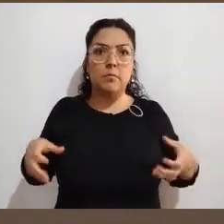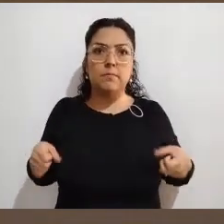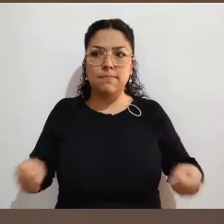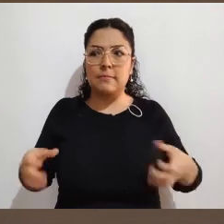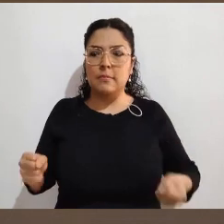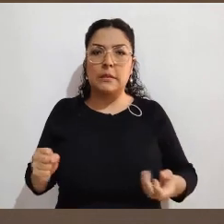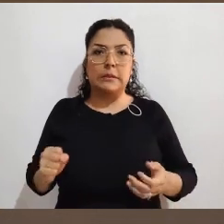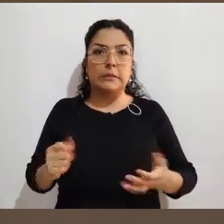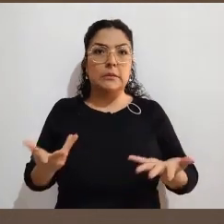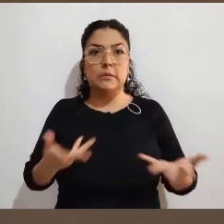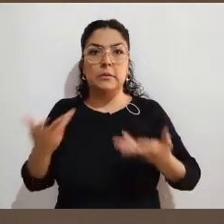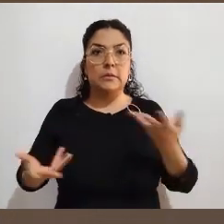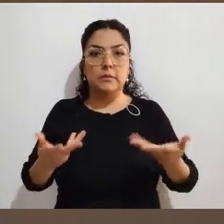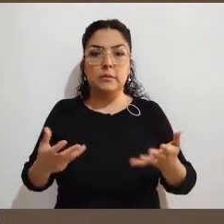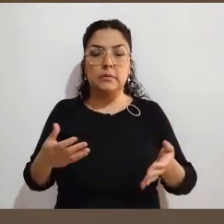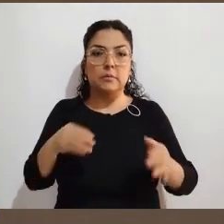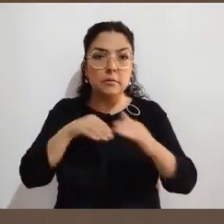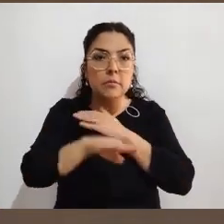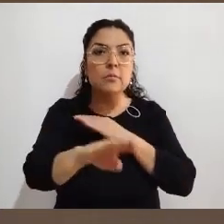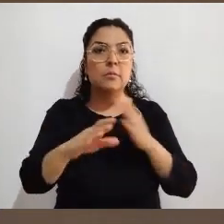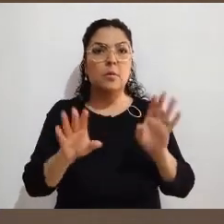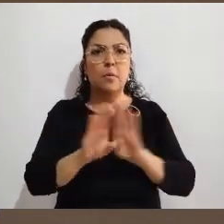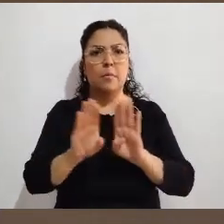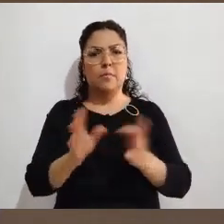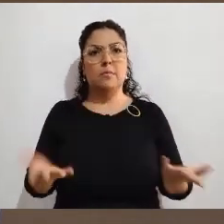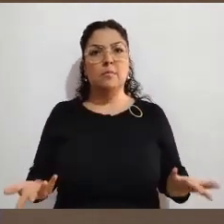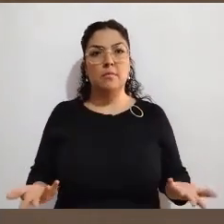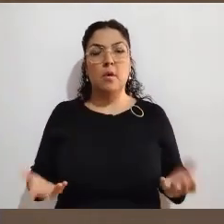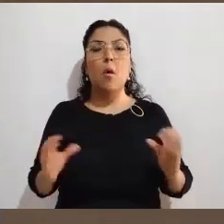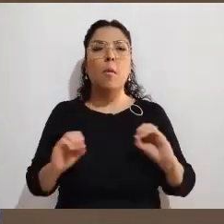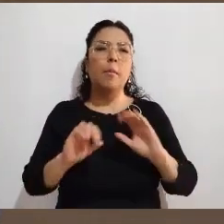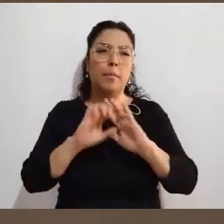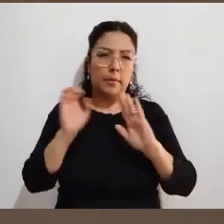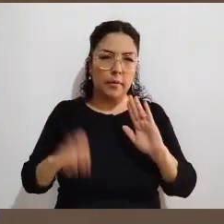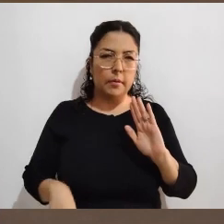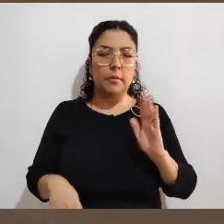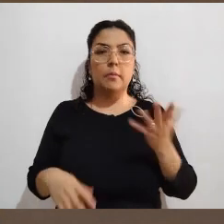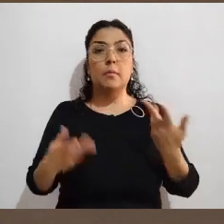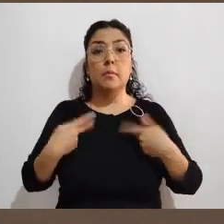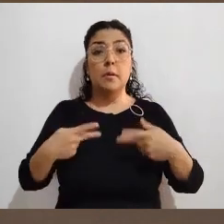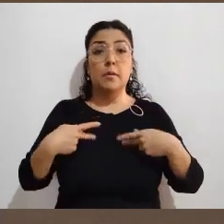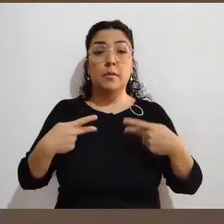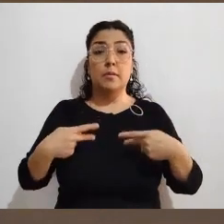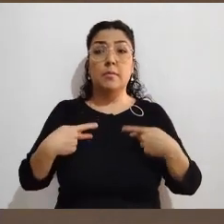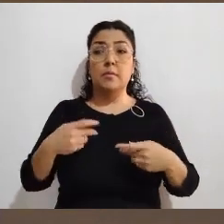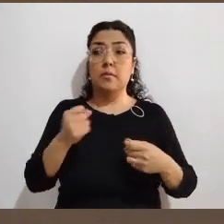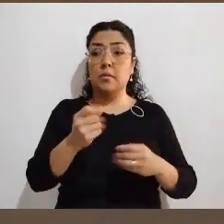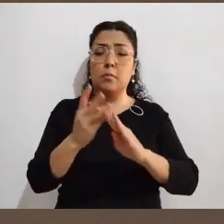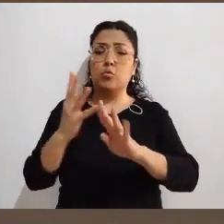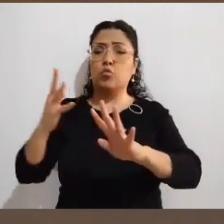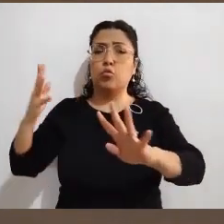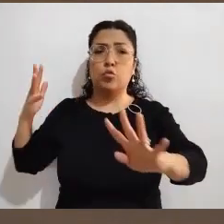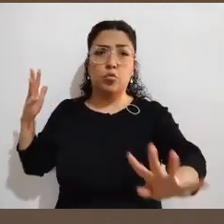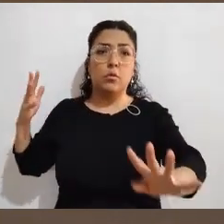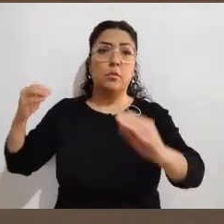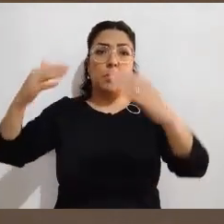¿sabe qué? En esta casilla todo muy bien, pero las lonas que pusieron no alcanzaban a tapar bien el sol y pues había como 40 grados